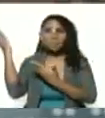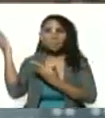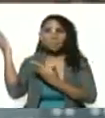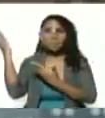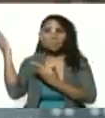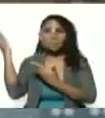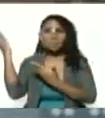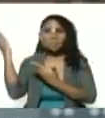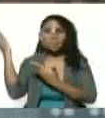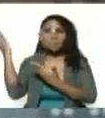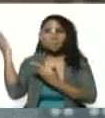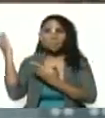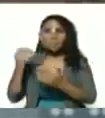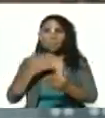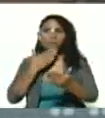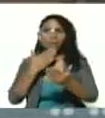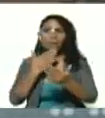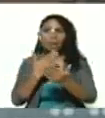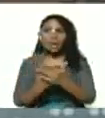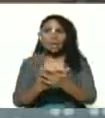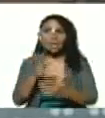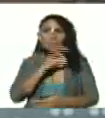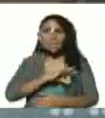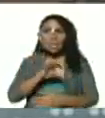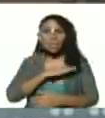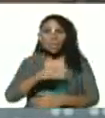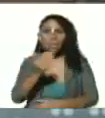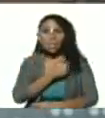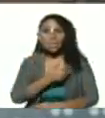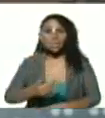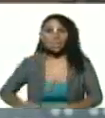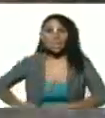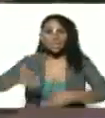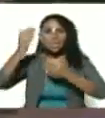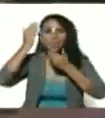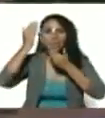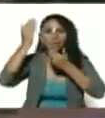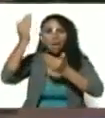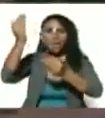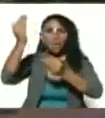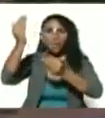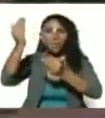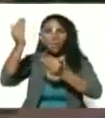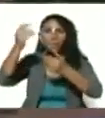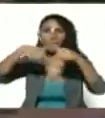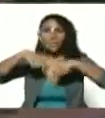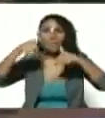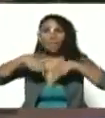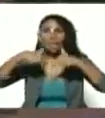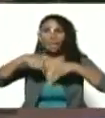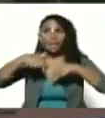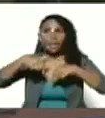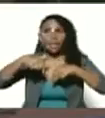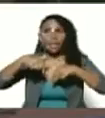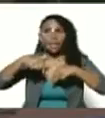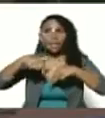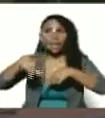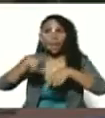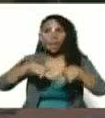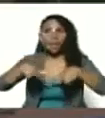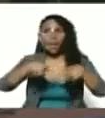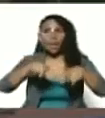Muchas gracias señor presidente, un saludo desde este lugar